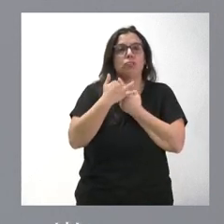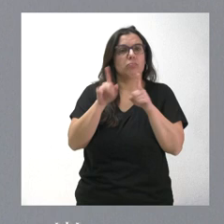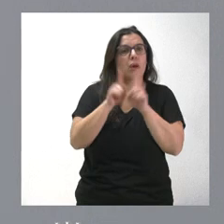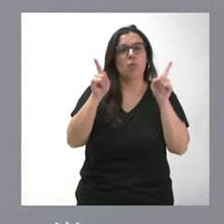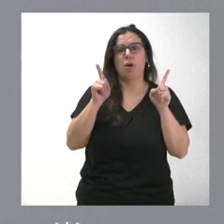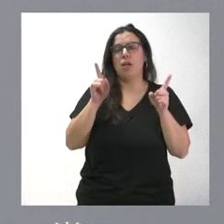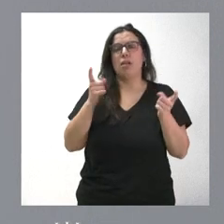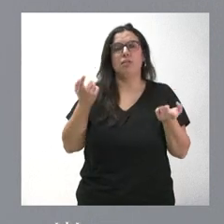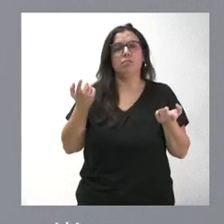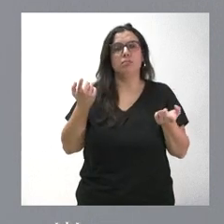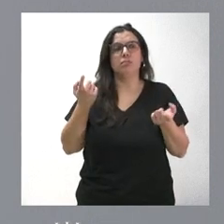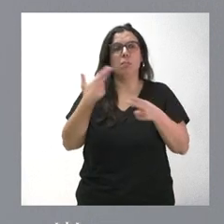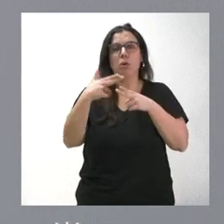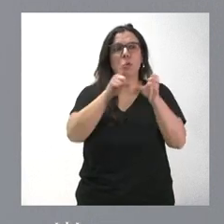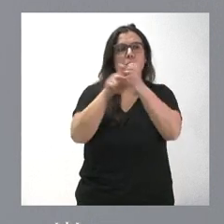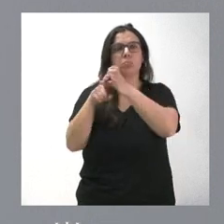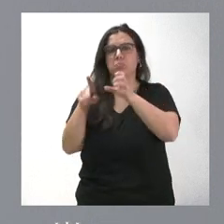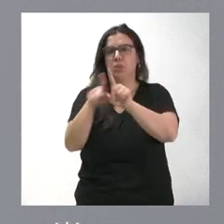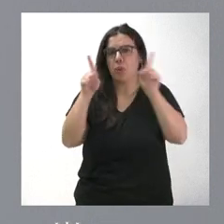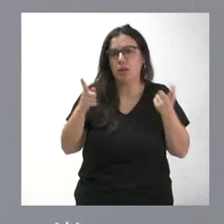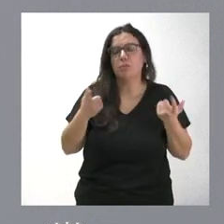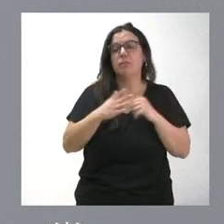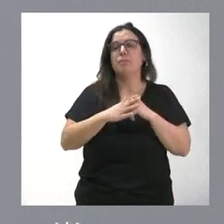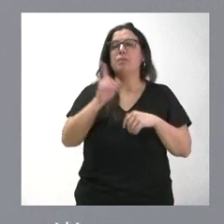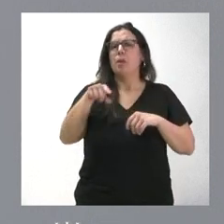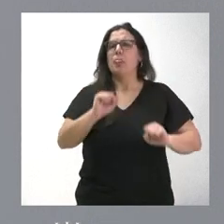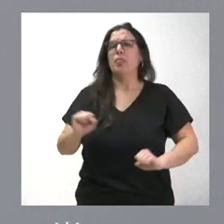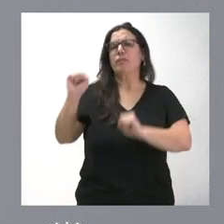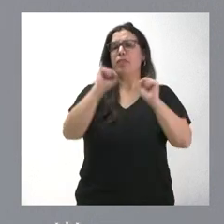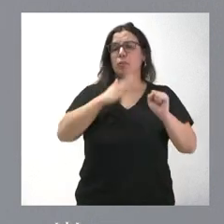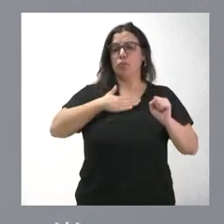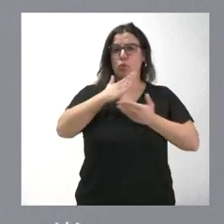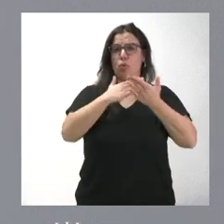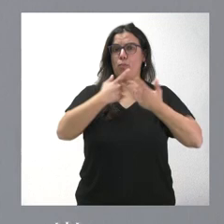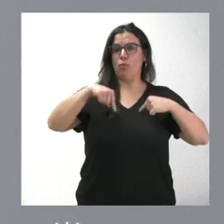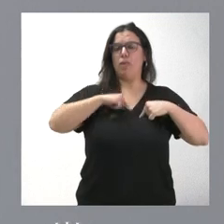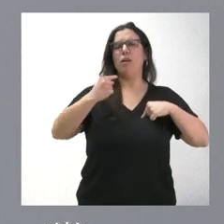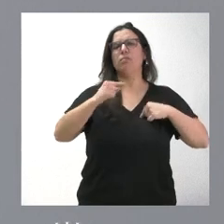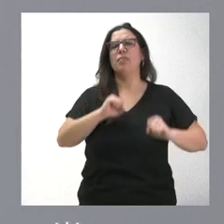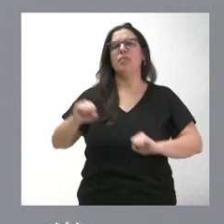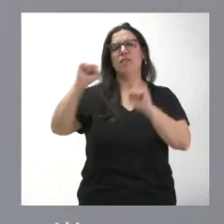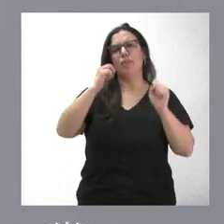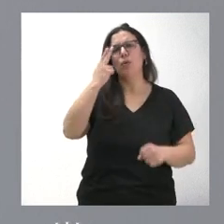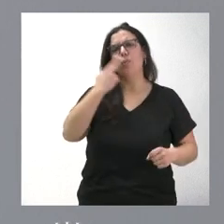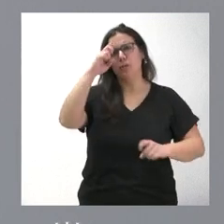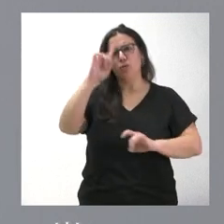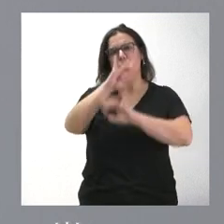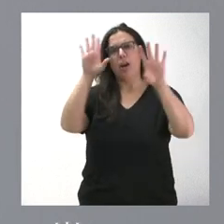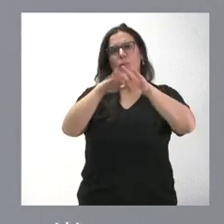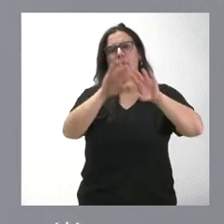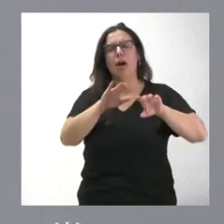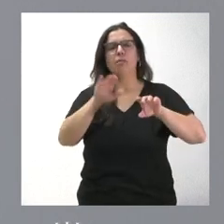adscripción política. Defendemos como comunidad autónoma el compromiso evidente con el mundo rural.